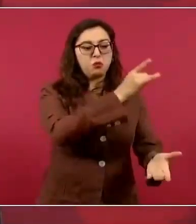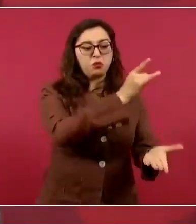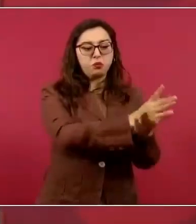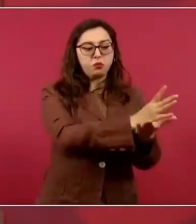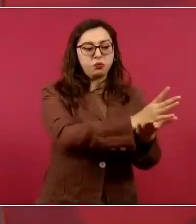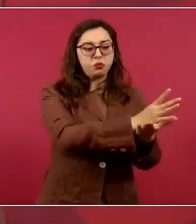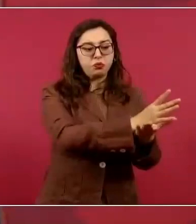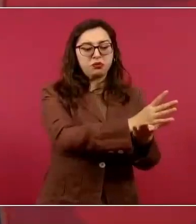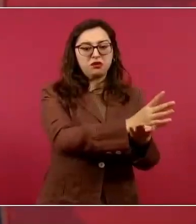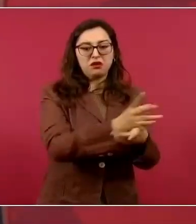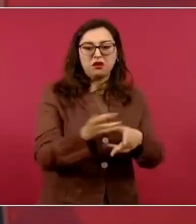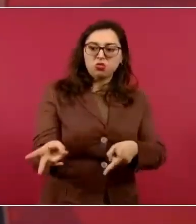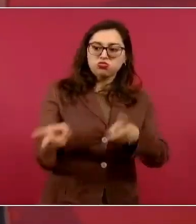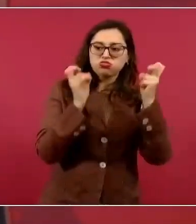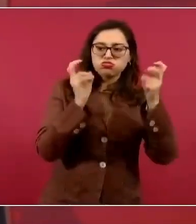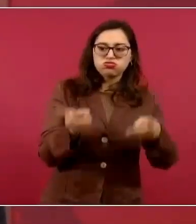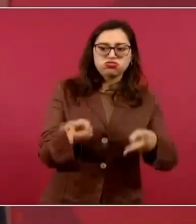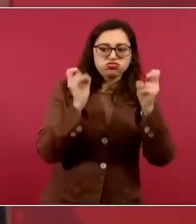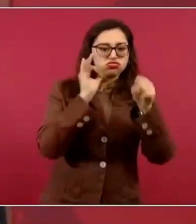rapaces.